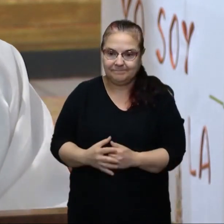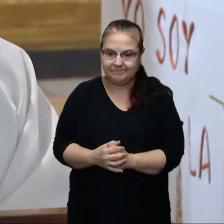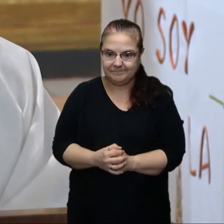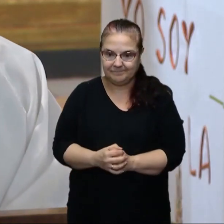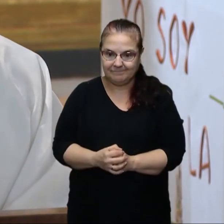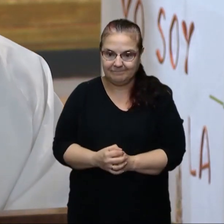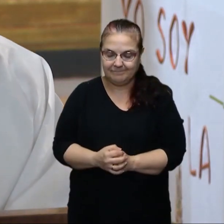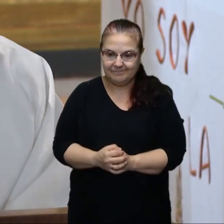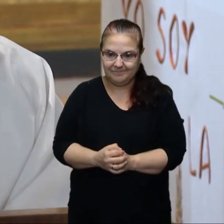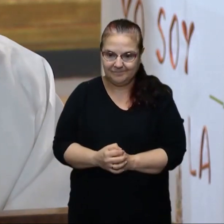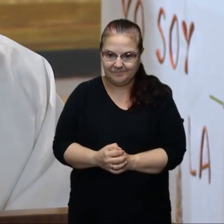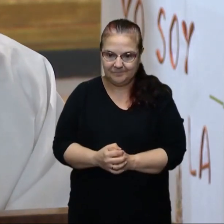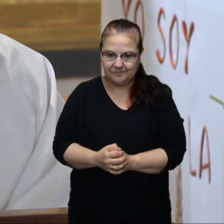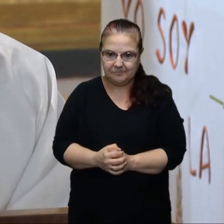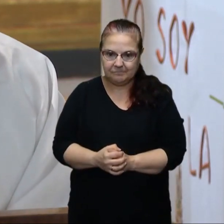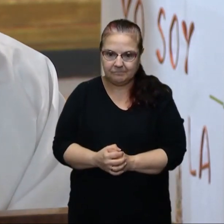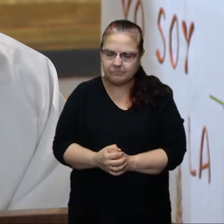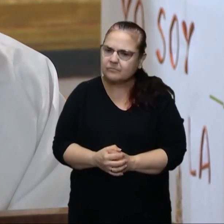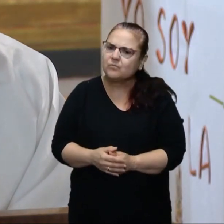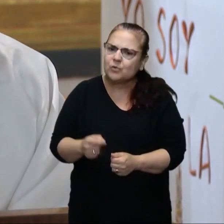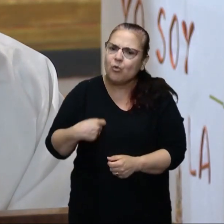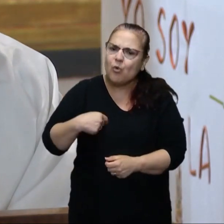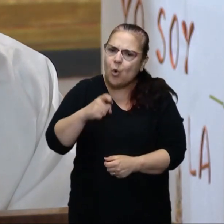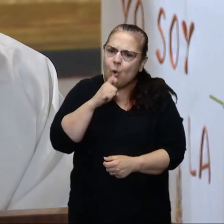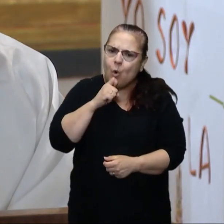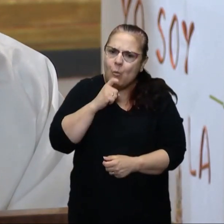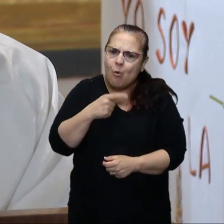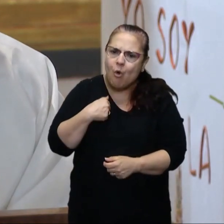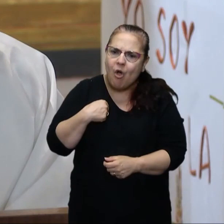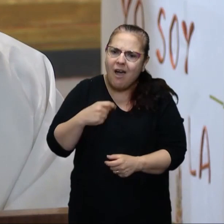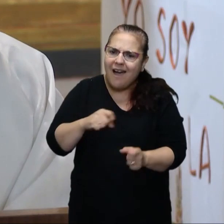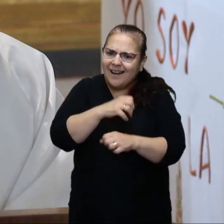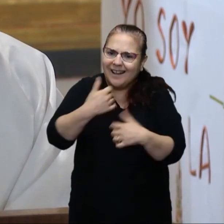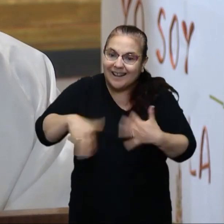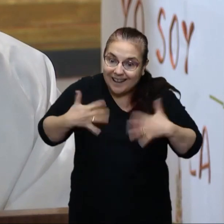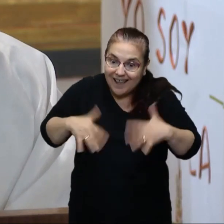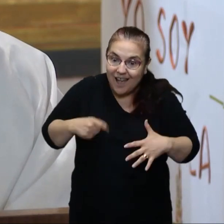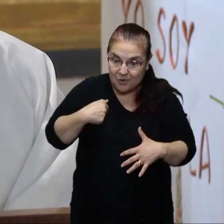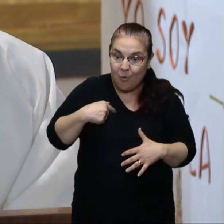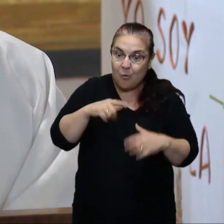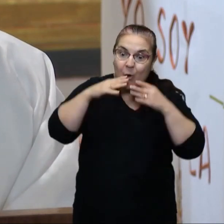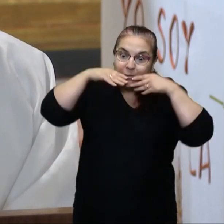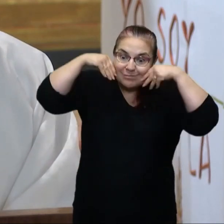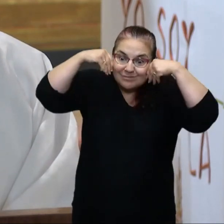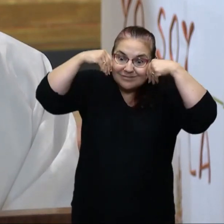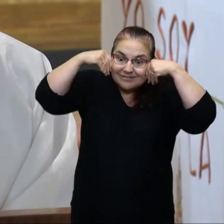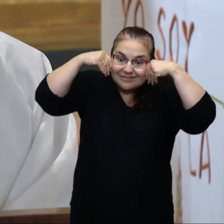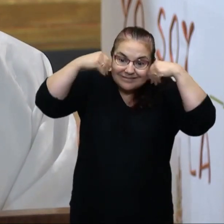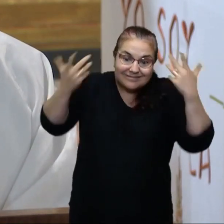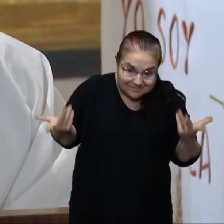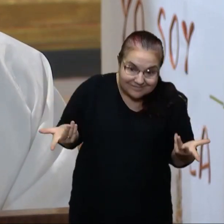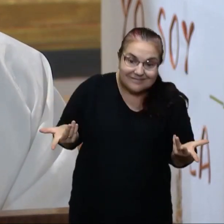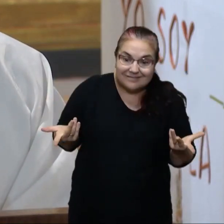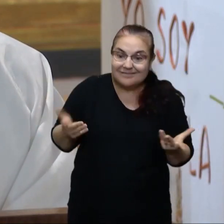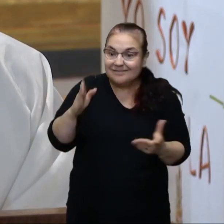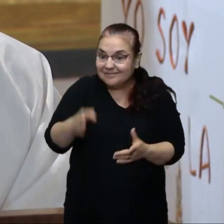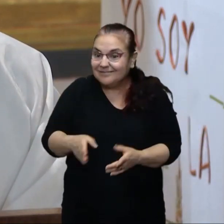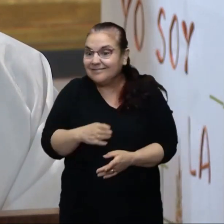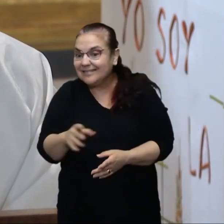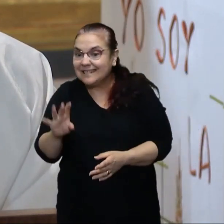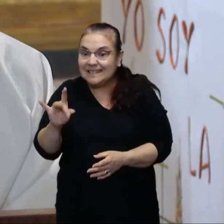No está bien. ¿Y cómo ando de alegría? ¿Sonrío? ¿Mucho? ¿Poco?